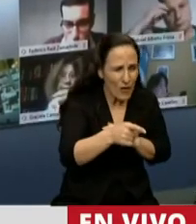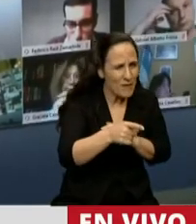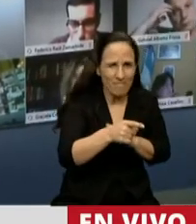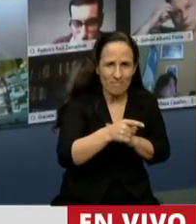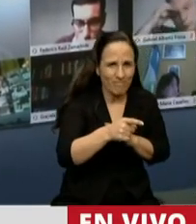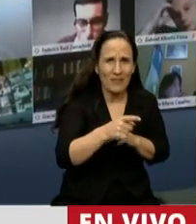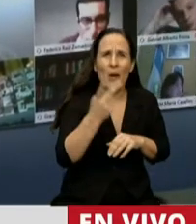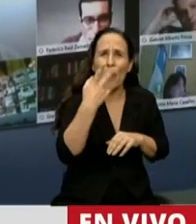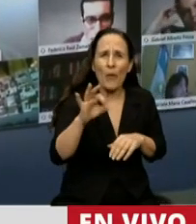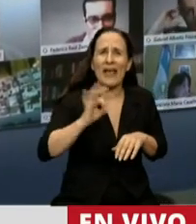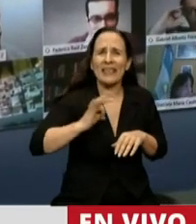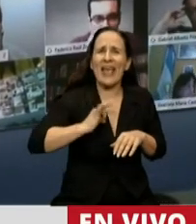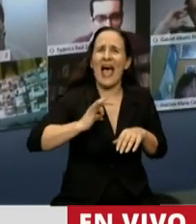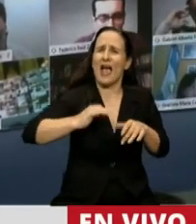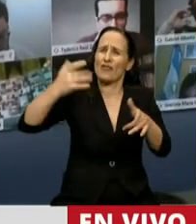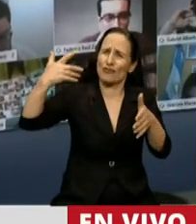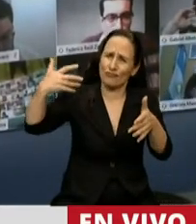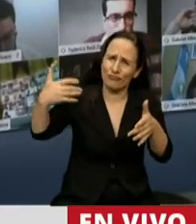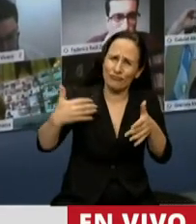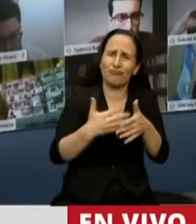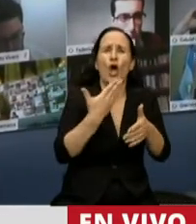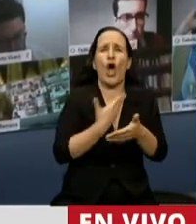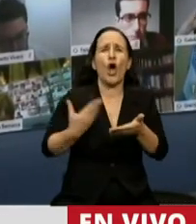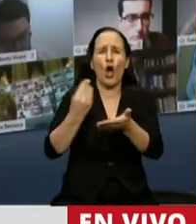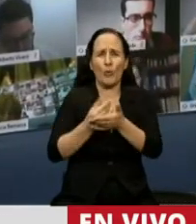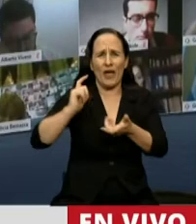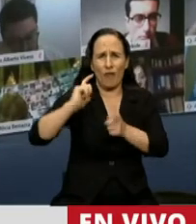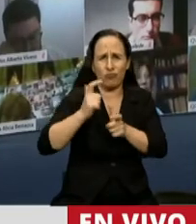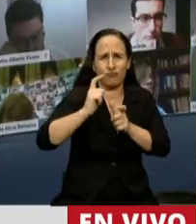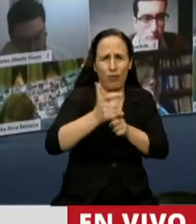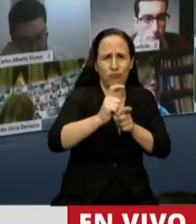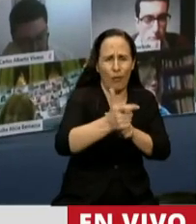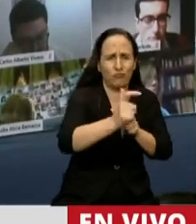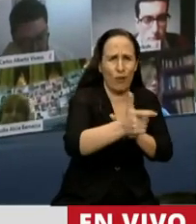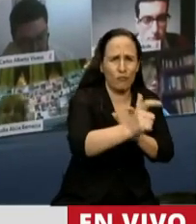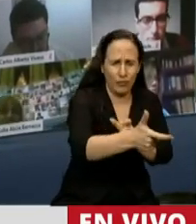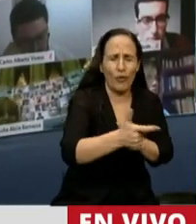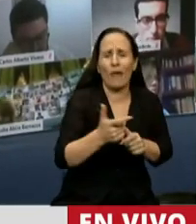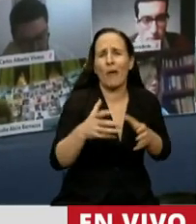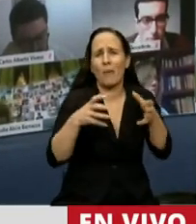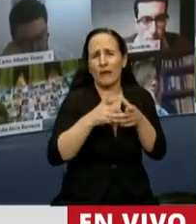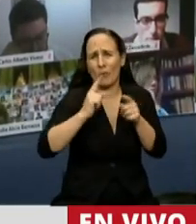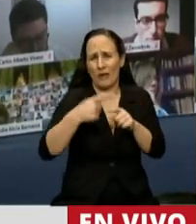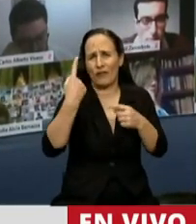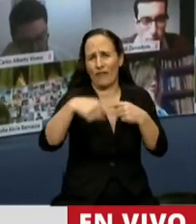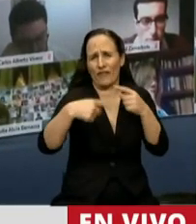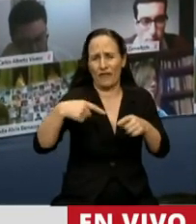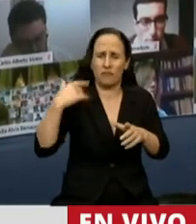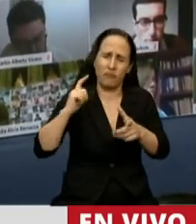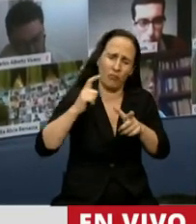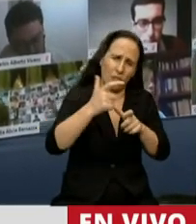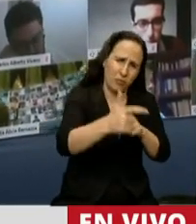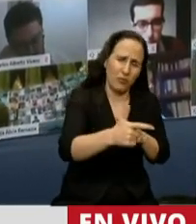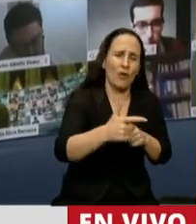20 años, atravesó diferentes gobiernos, diferentes representaciones políticas y se sostuvo en el